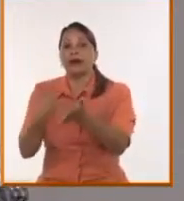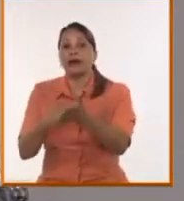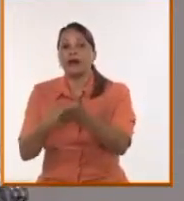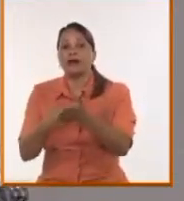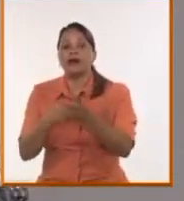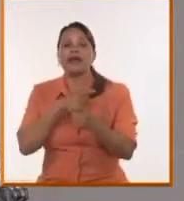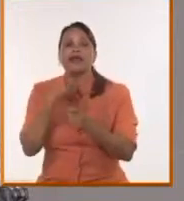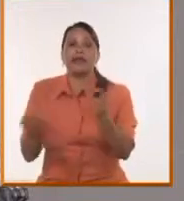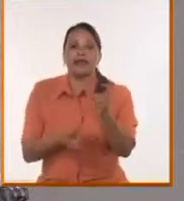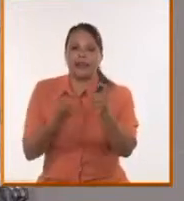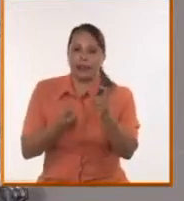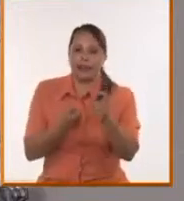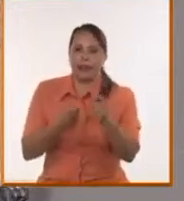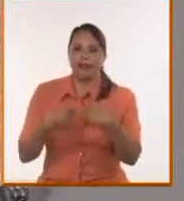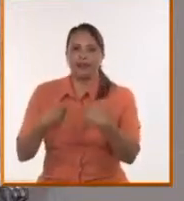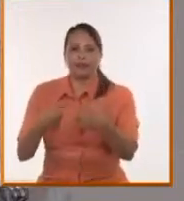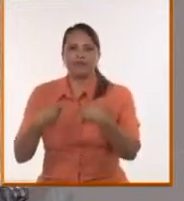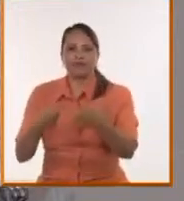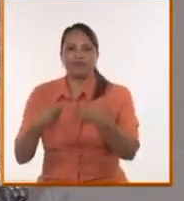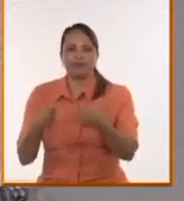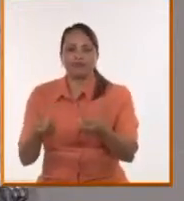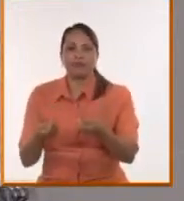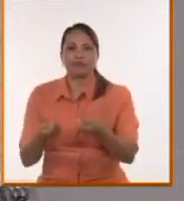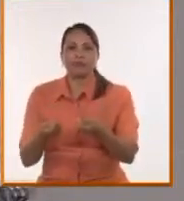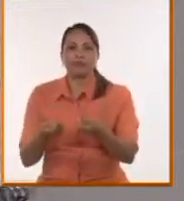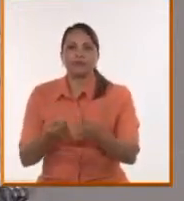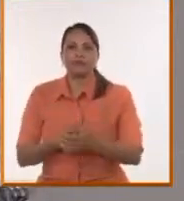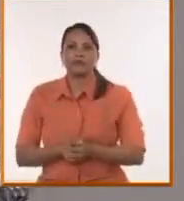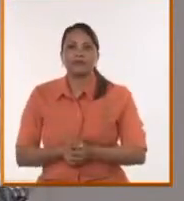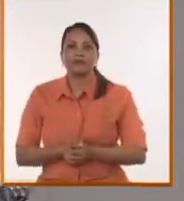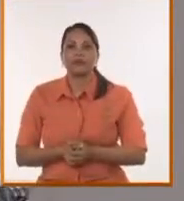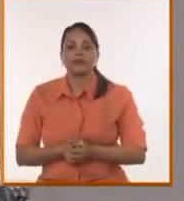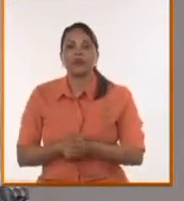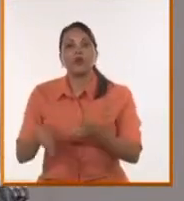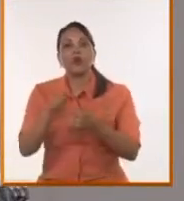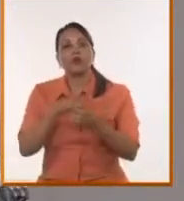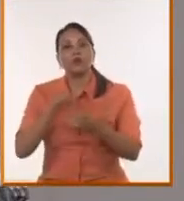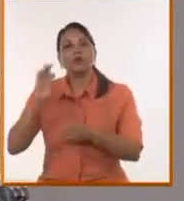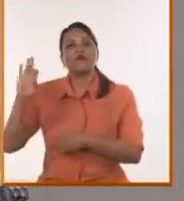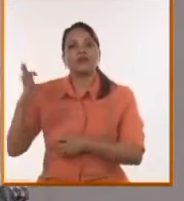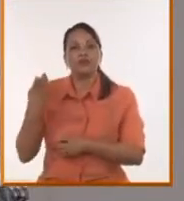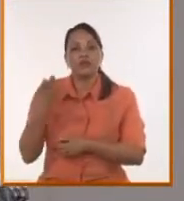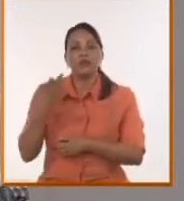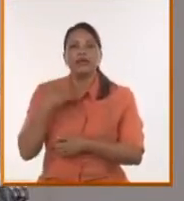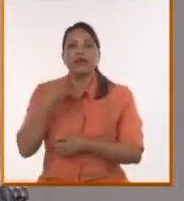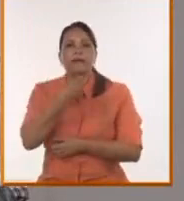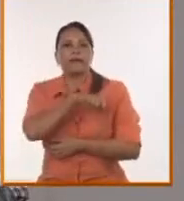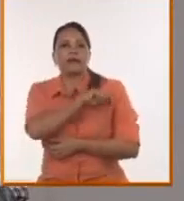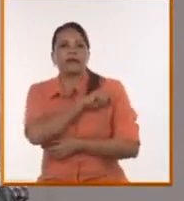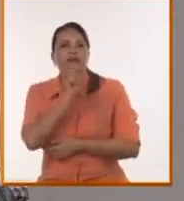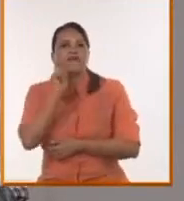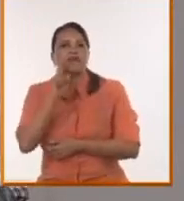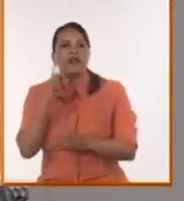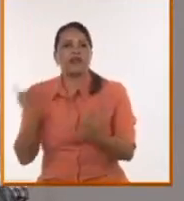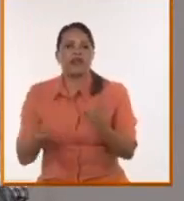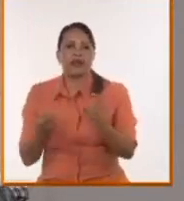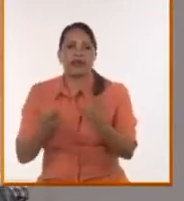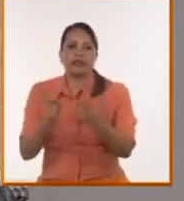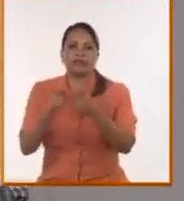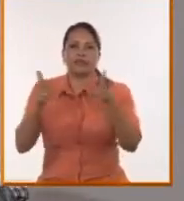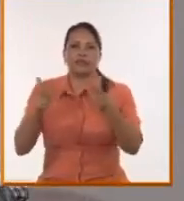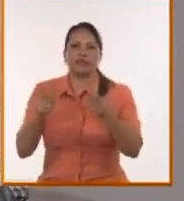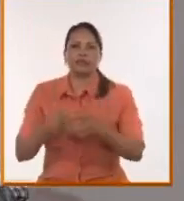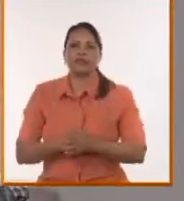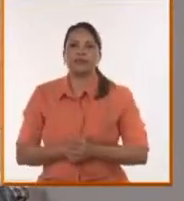poderoso de Europa. Un ejército francés, un ejército español, viendo cómo se está desarrollando la guerra, no le duraría tres